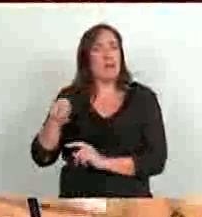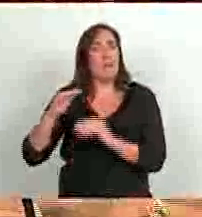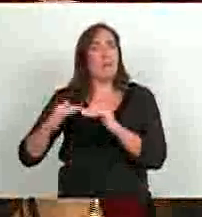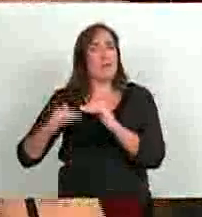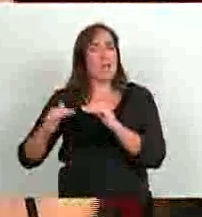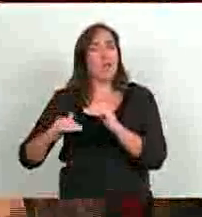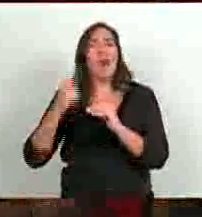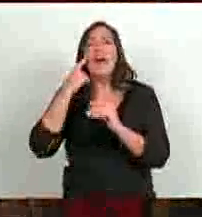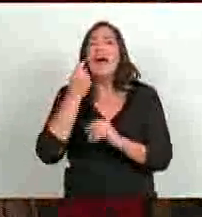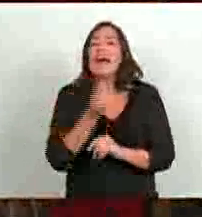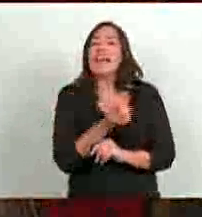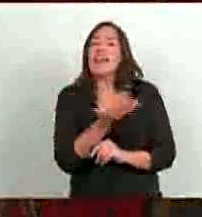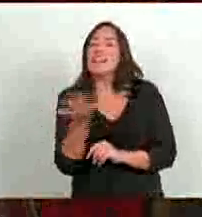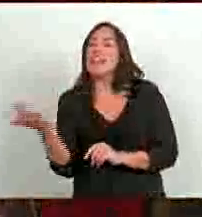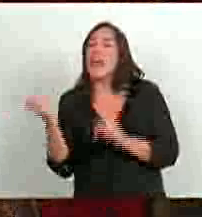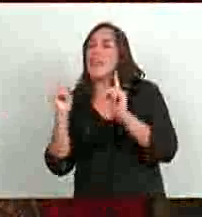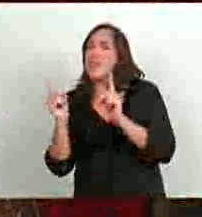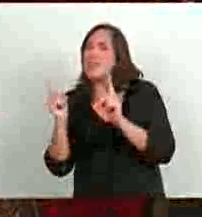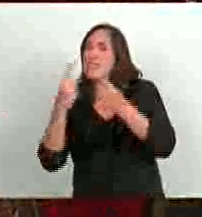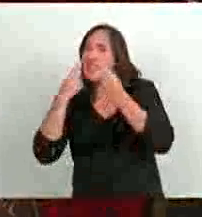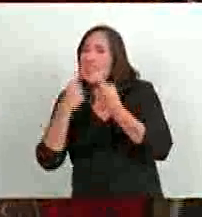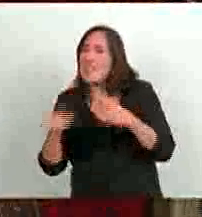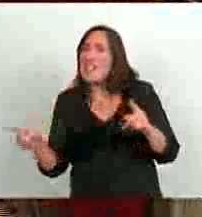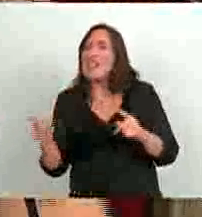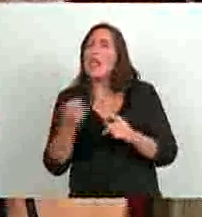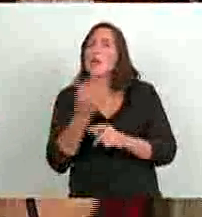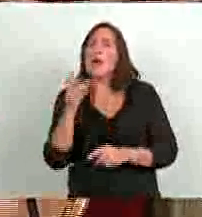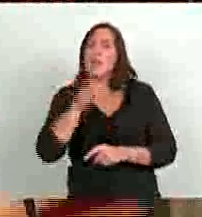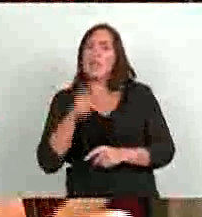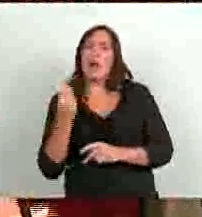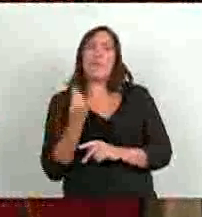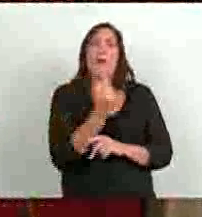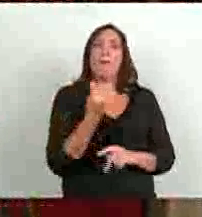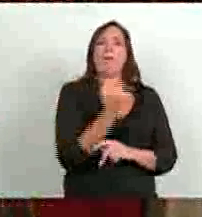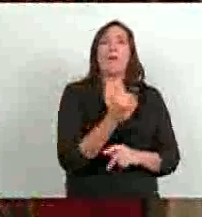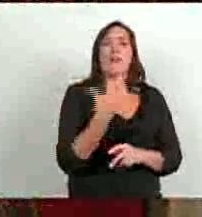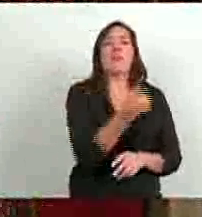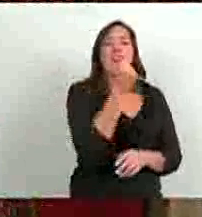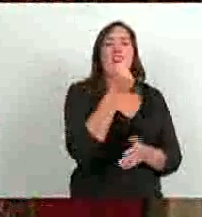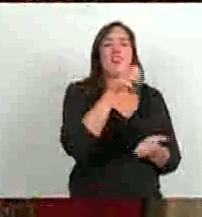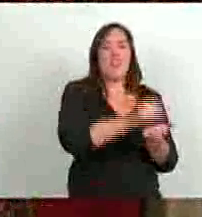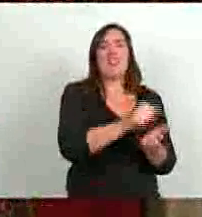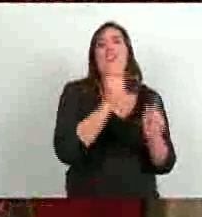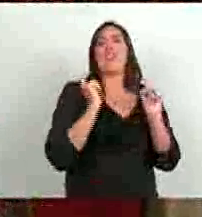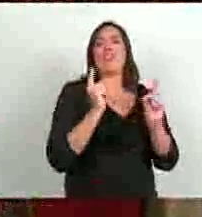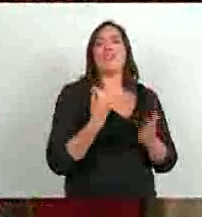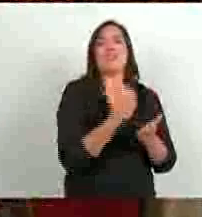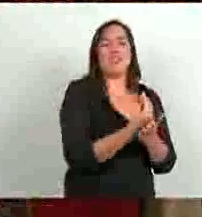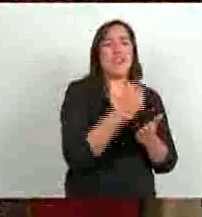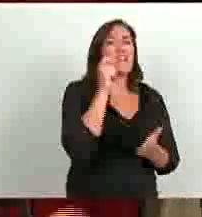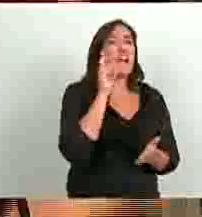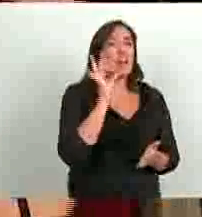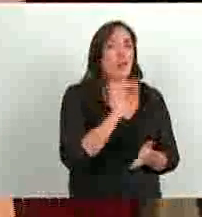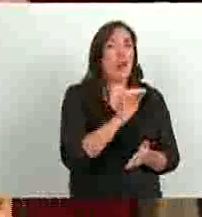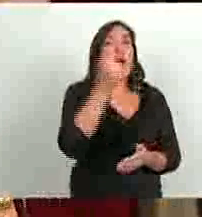de docentes y otra cosa son los cargos docentes. Hay aproximadamente 998